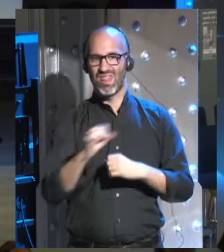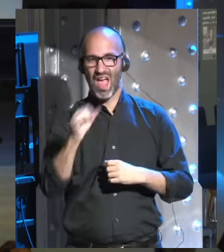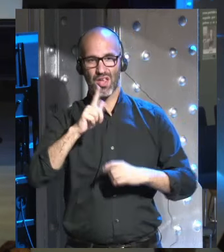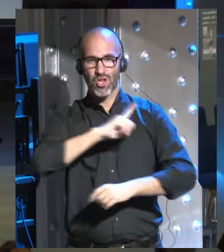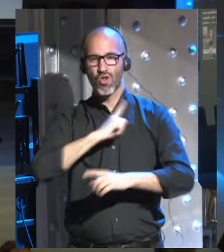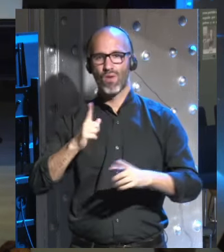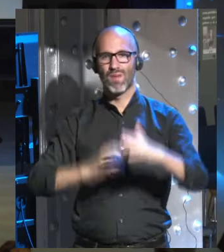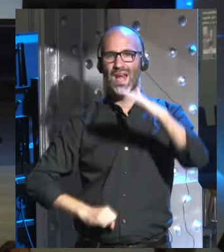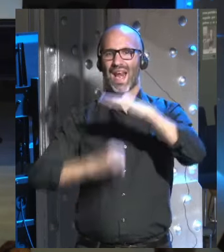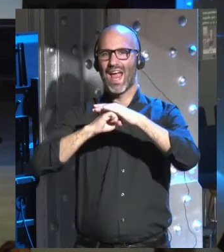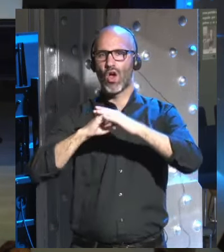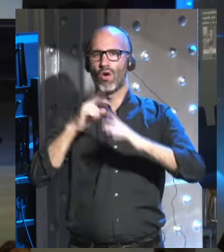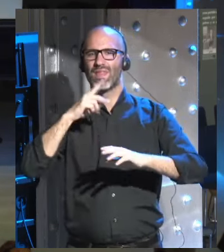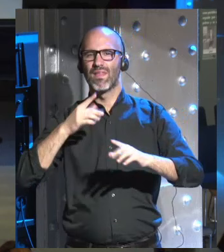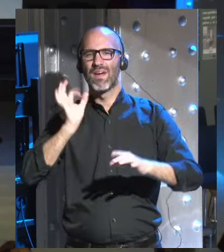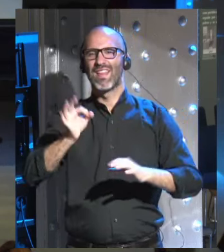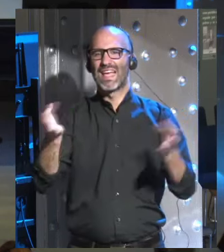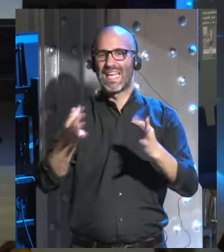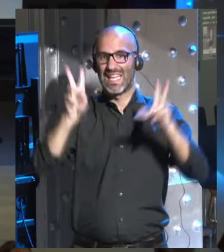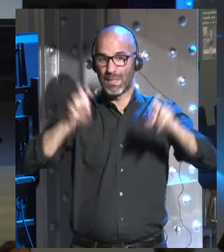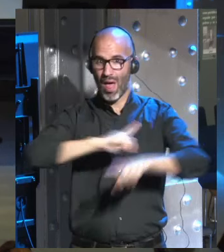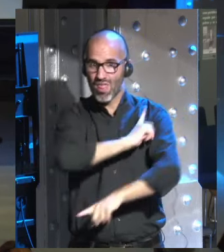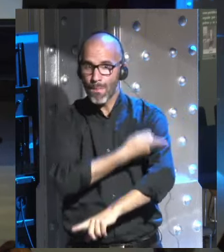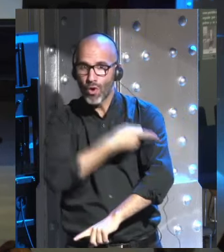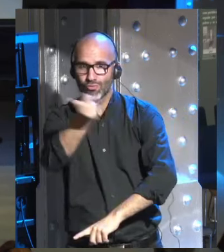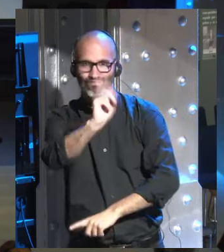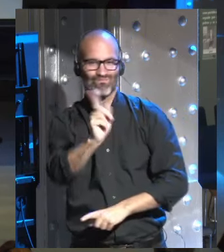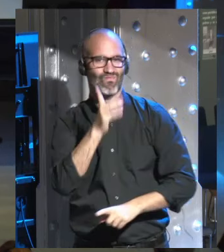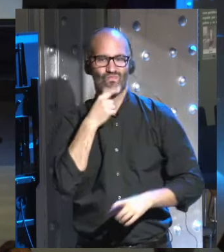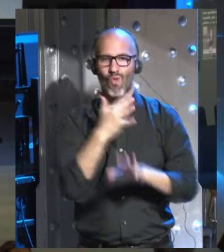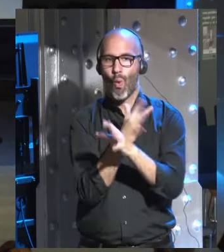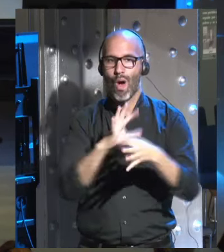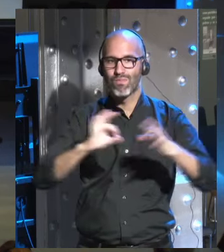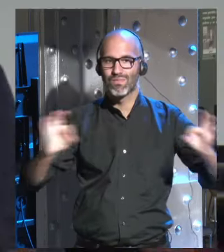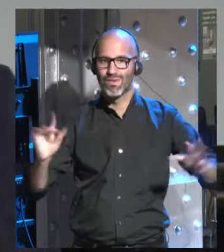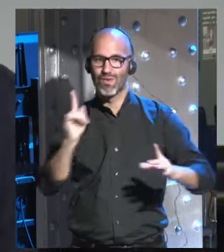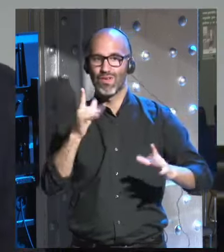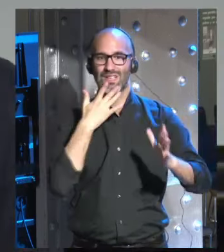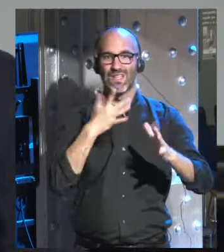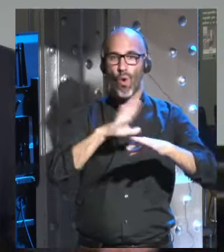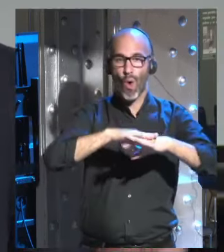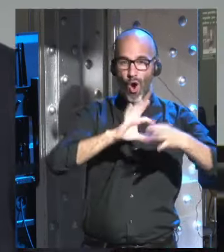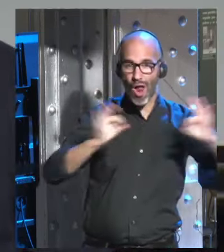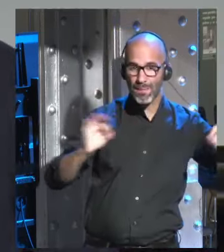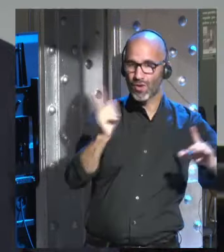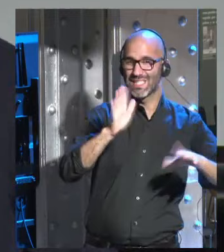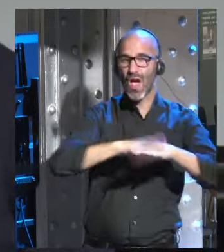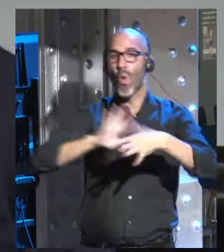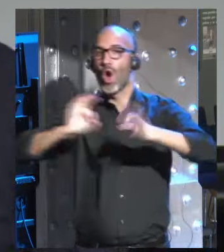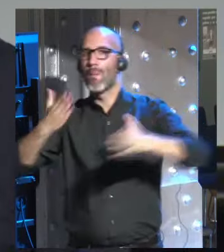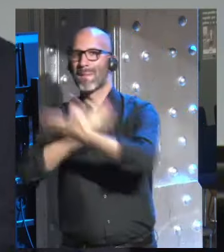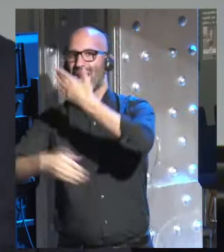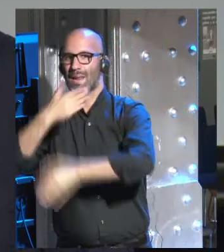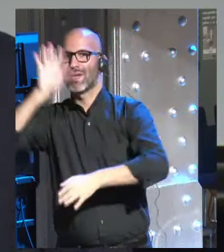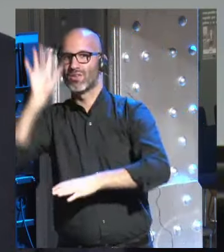ya no serán en el deporte no serán en los Juegos Olímpicos serán en los Juegos Paralímpicos los Juegos